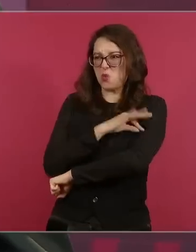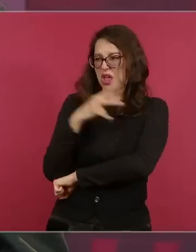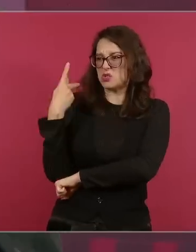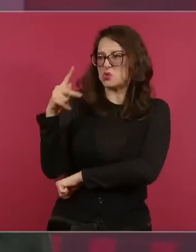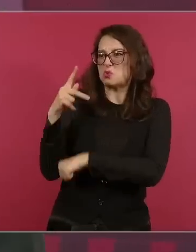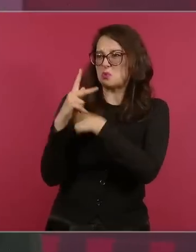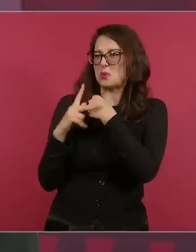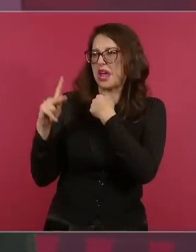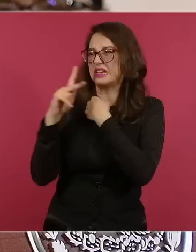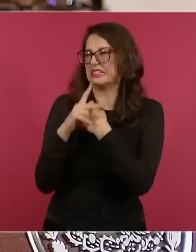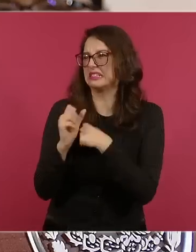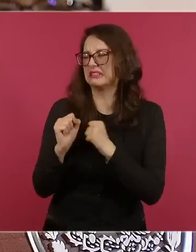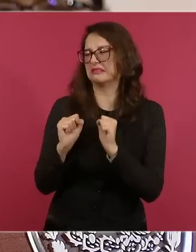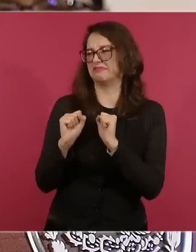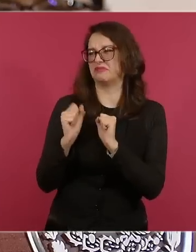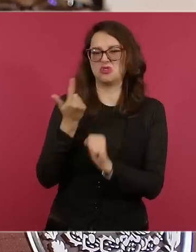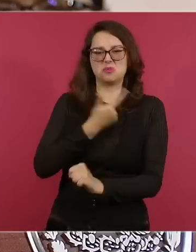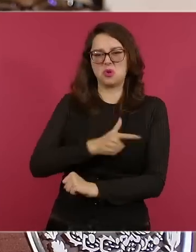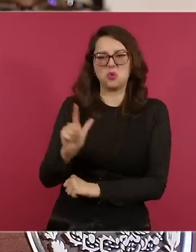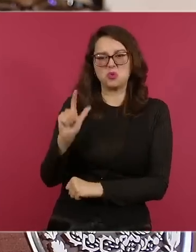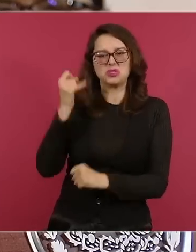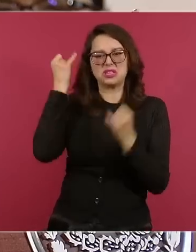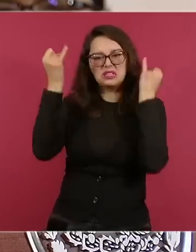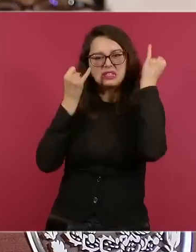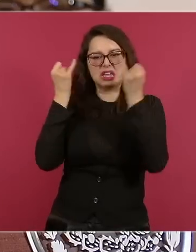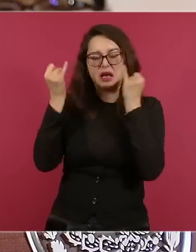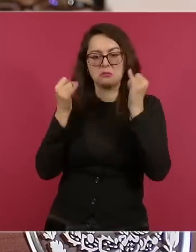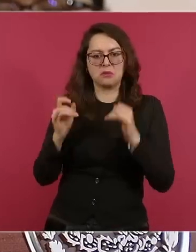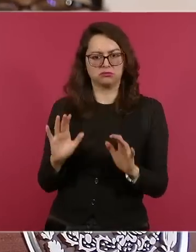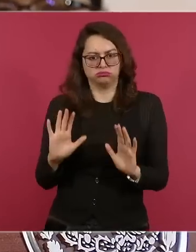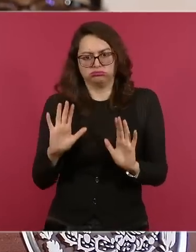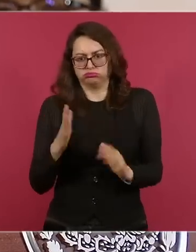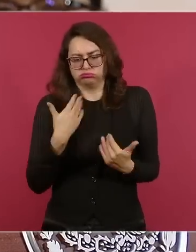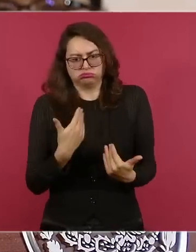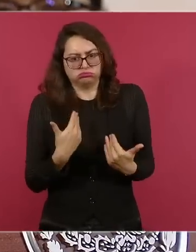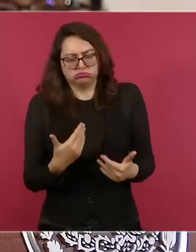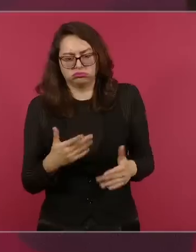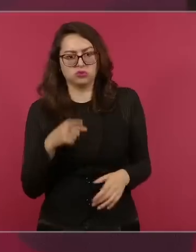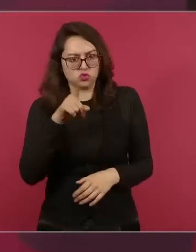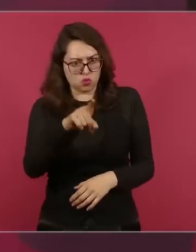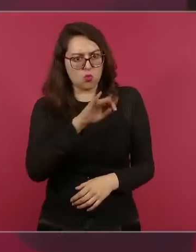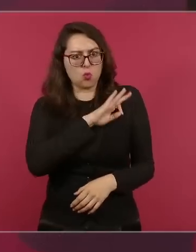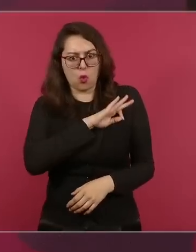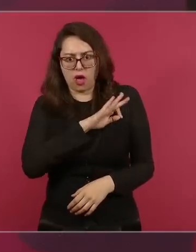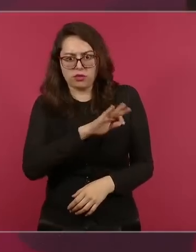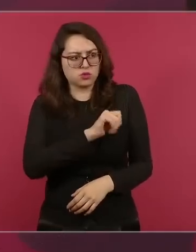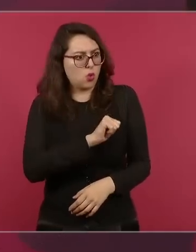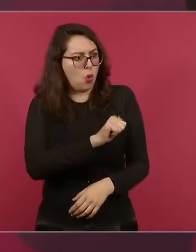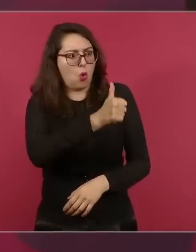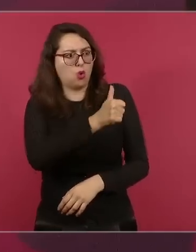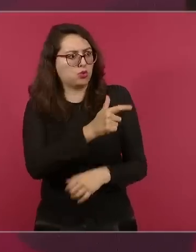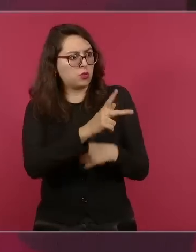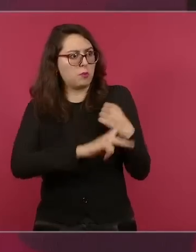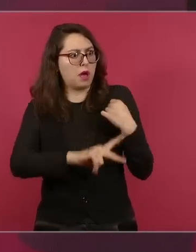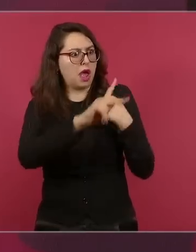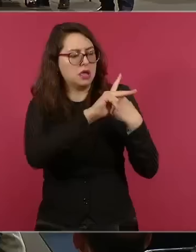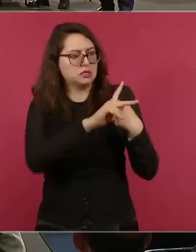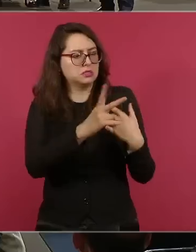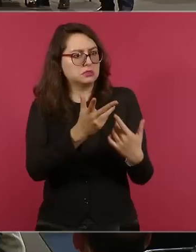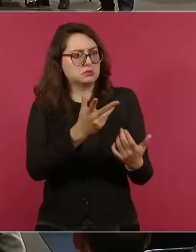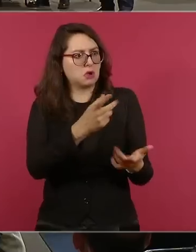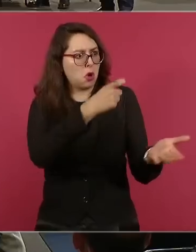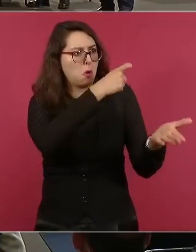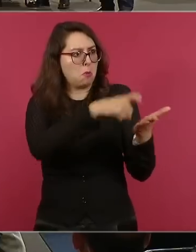somos libres. ¿Y por qué negarle su deseo de